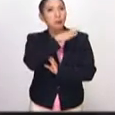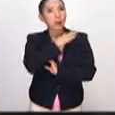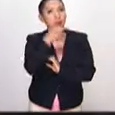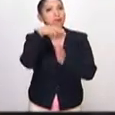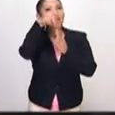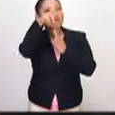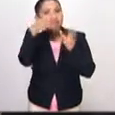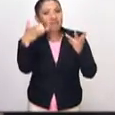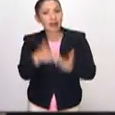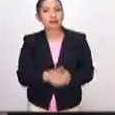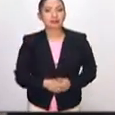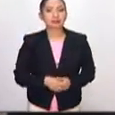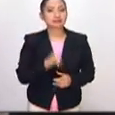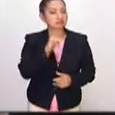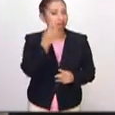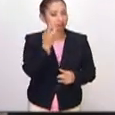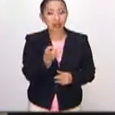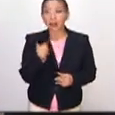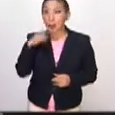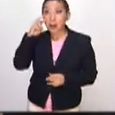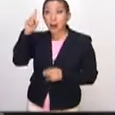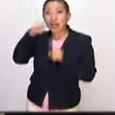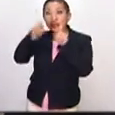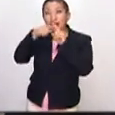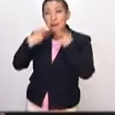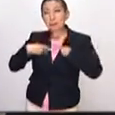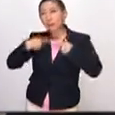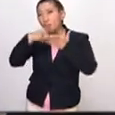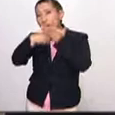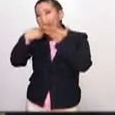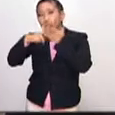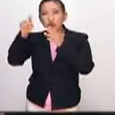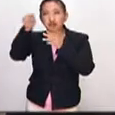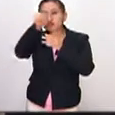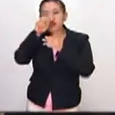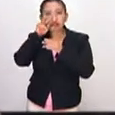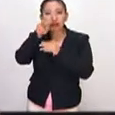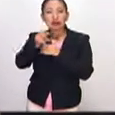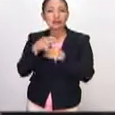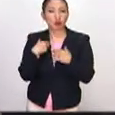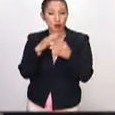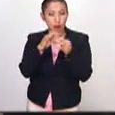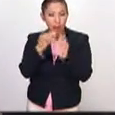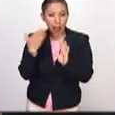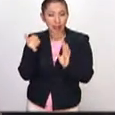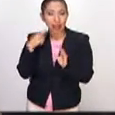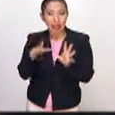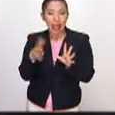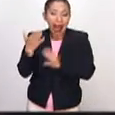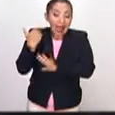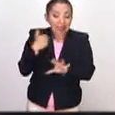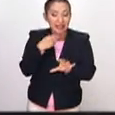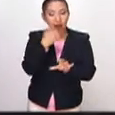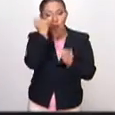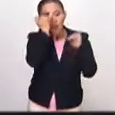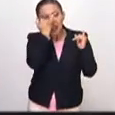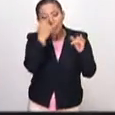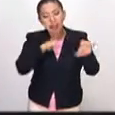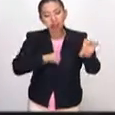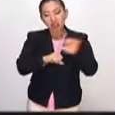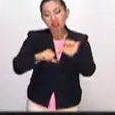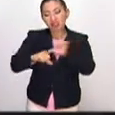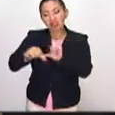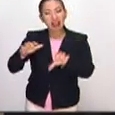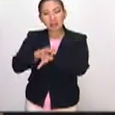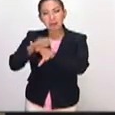Exactamente. Qué increíble. Veo muchos personajes, ya ahorita nos explicaste que bueno, era originalmente otra la idea, pero entre